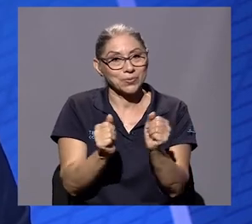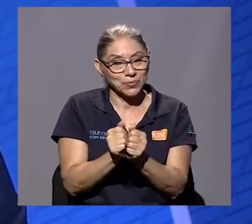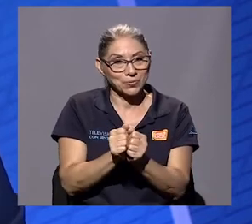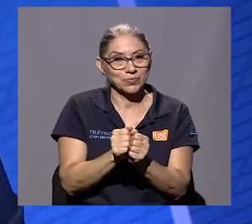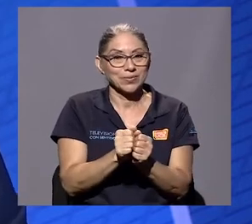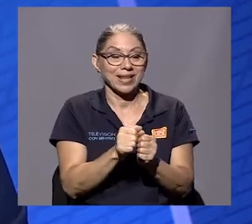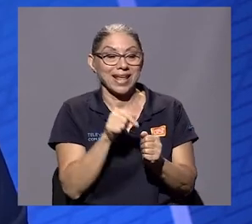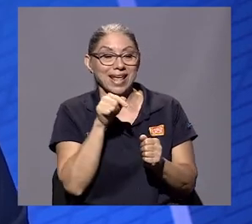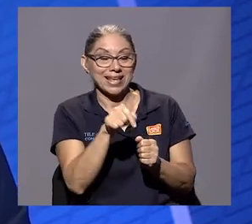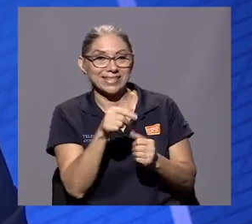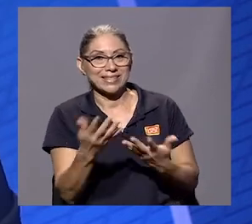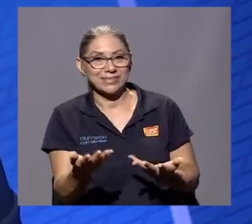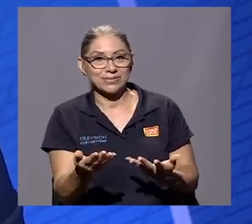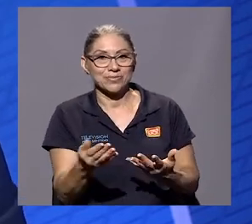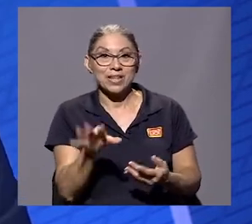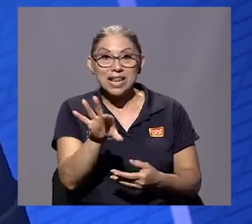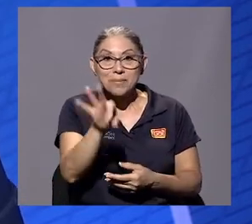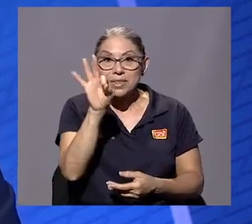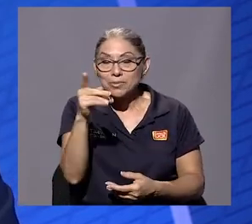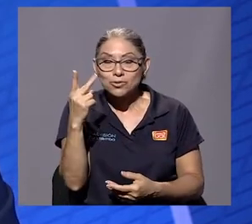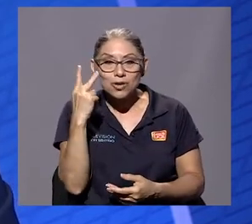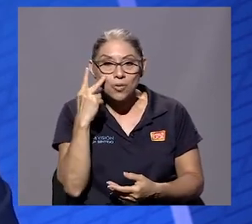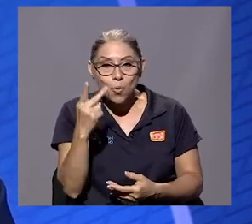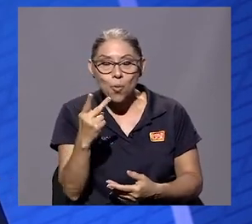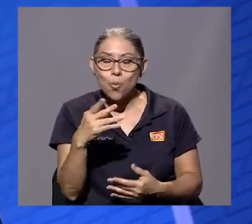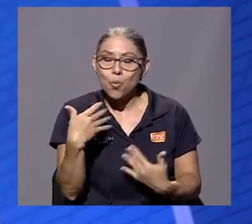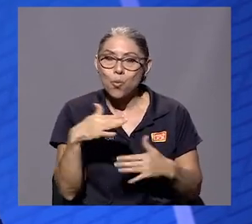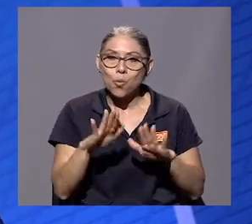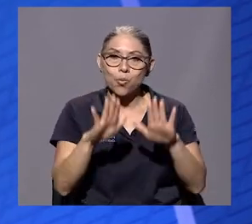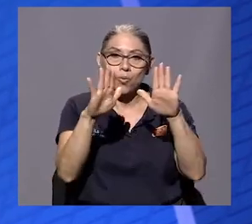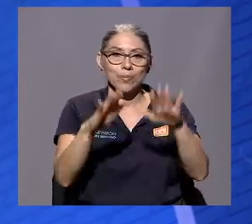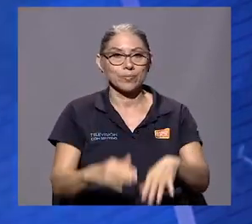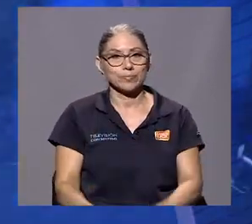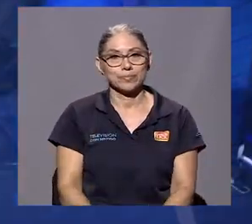de este texto. Le invitamos a conocerlo. Es una maravilla.